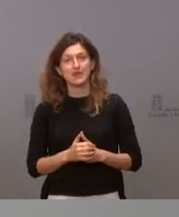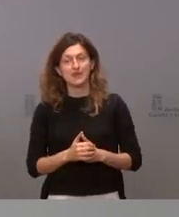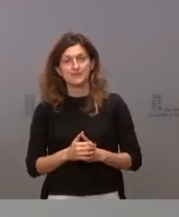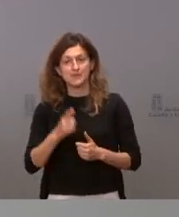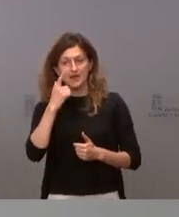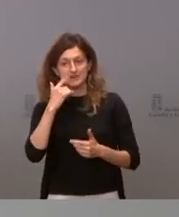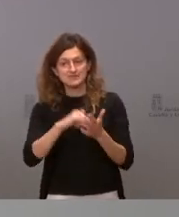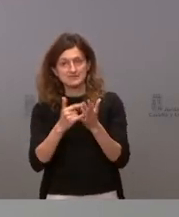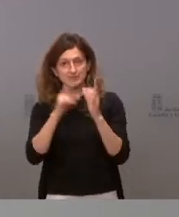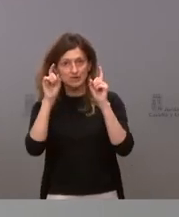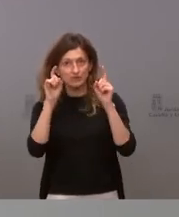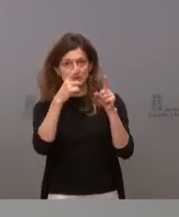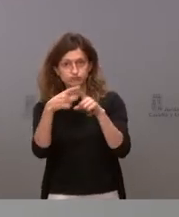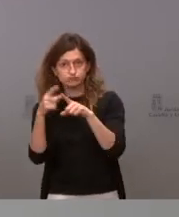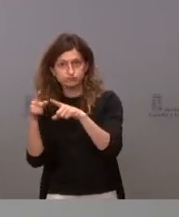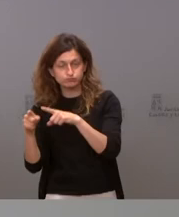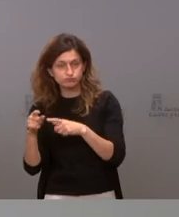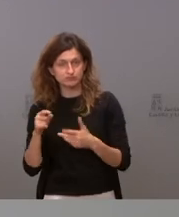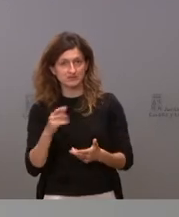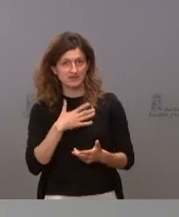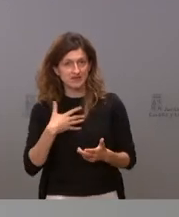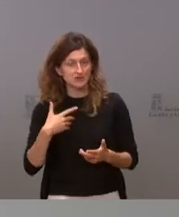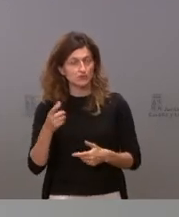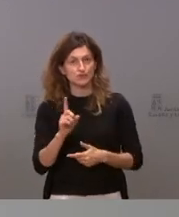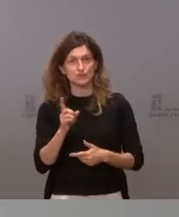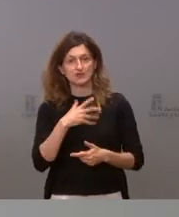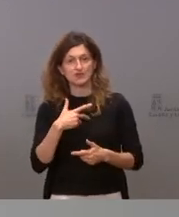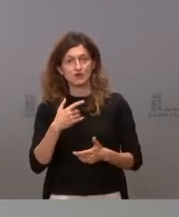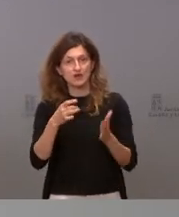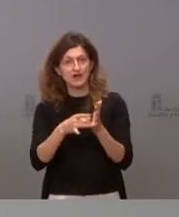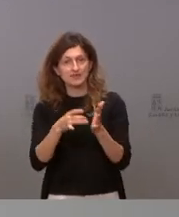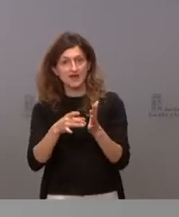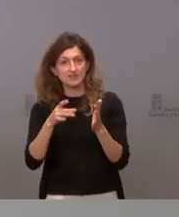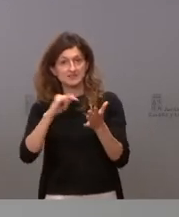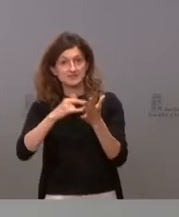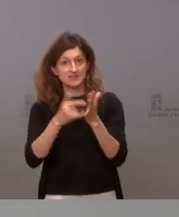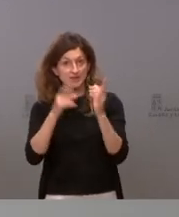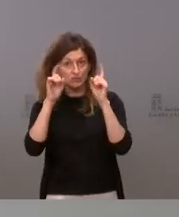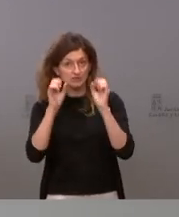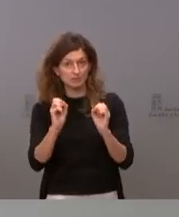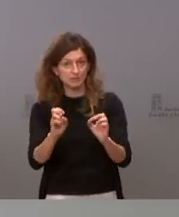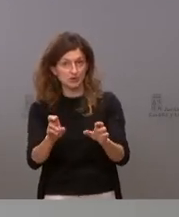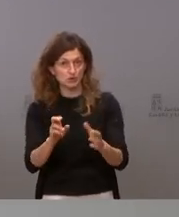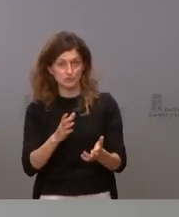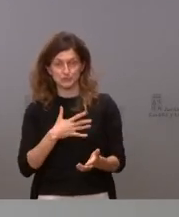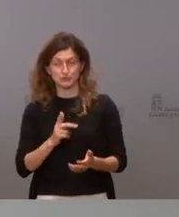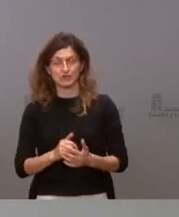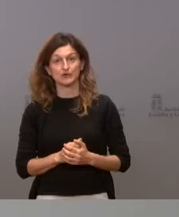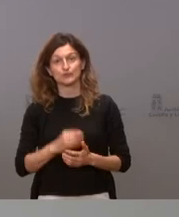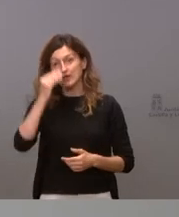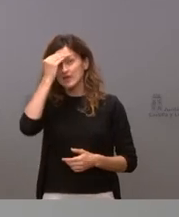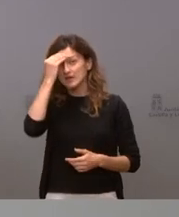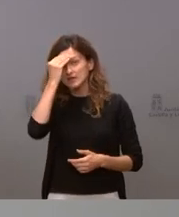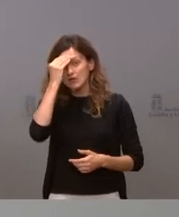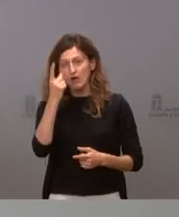a diferentes sistemas educativos y a que se vaya empeorando la calidad del sistema educativo. Creo que es necesario